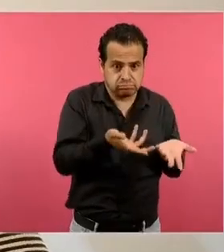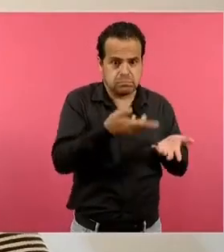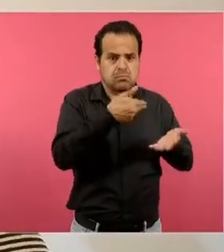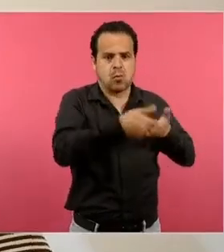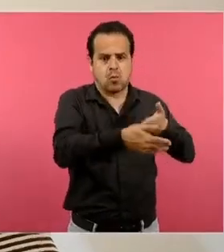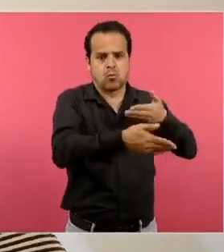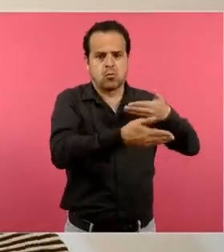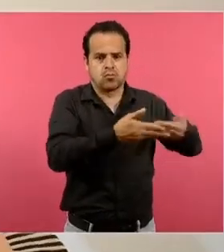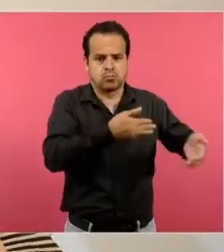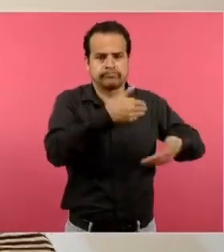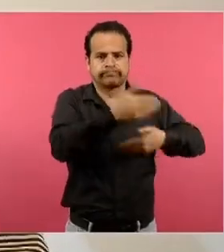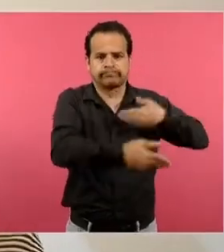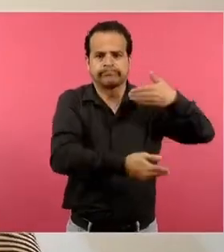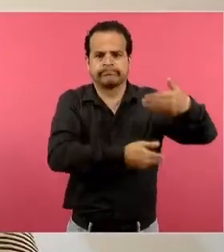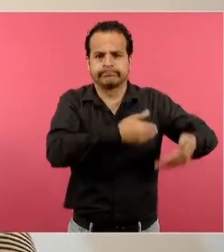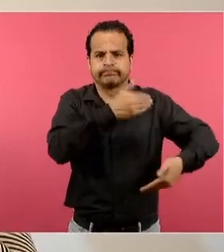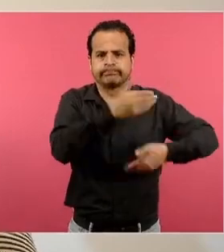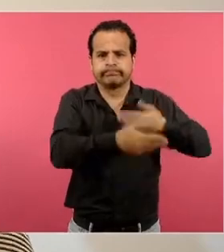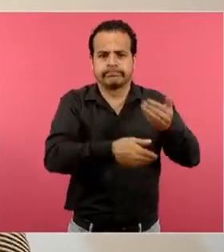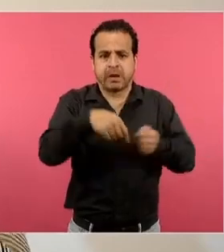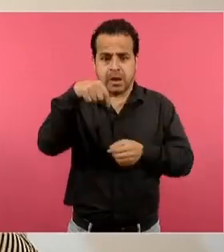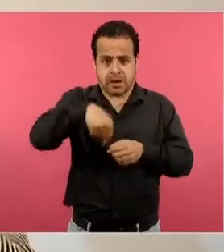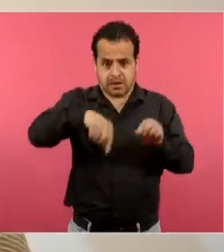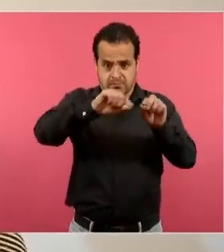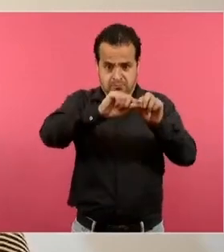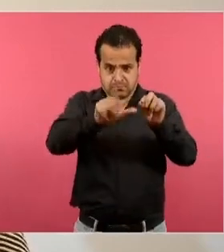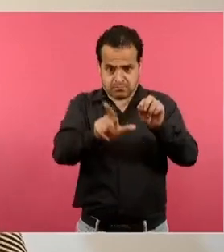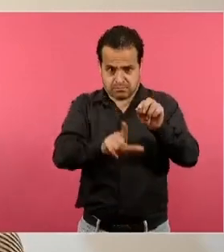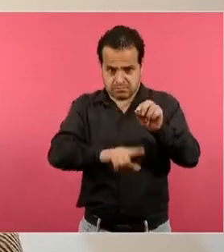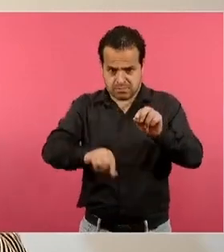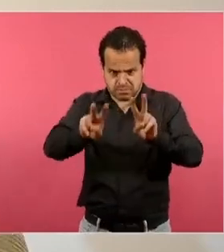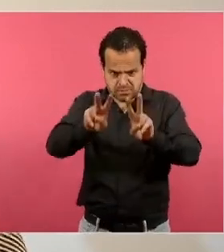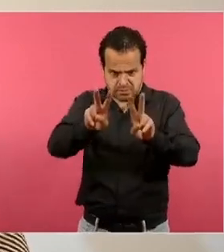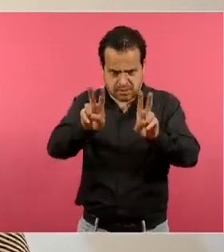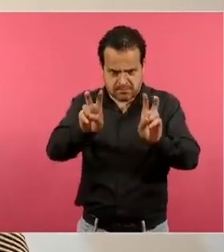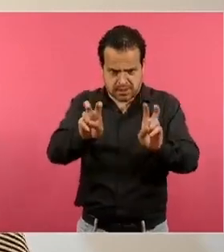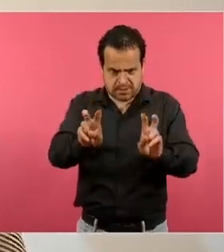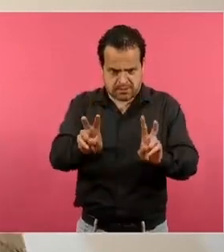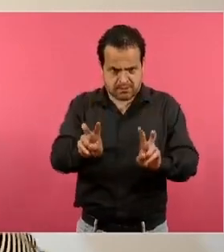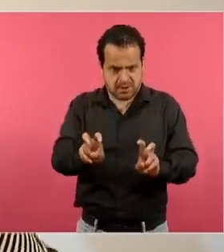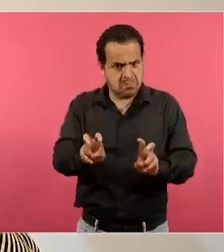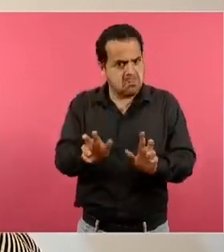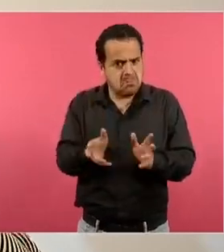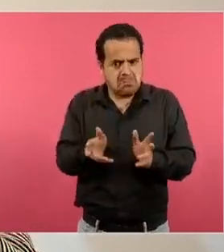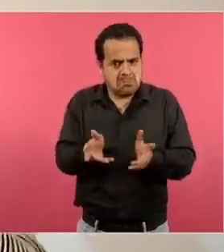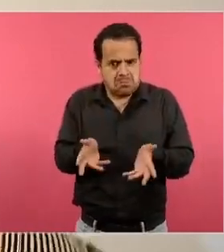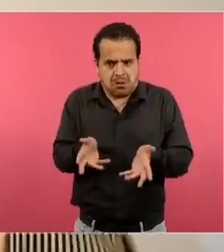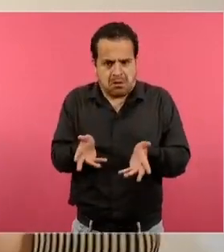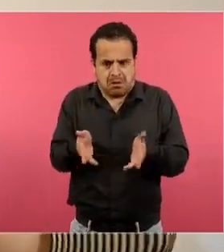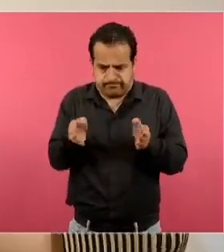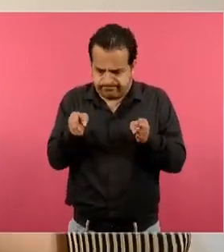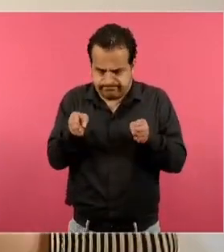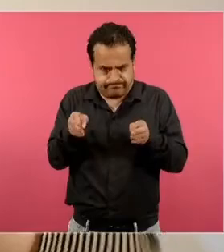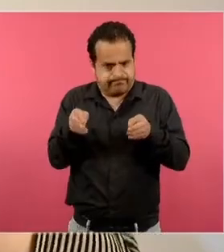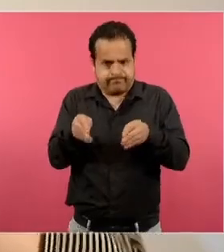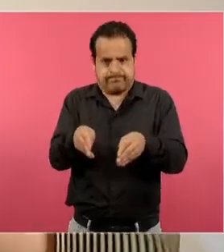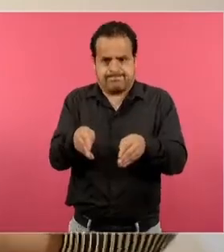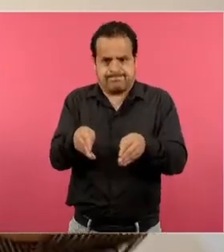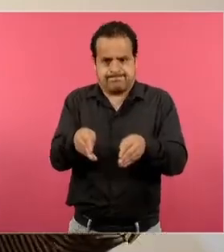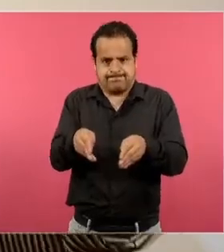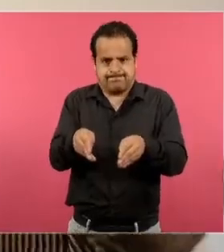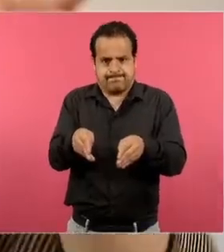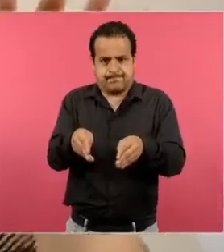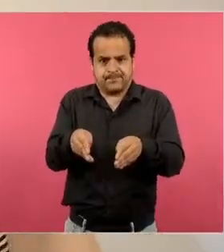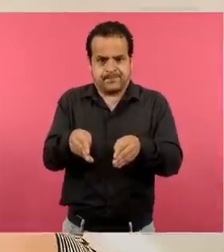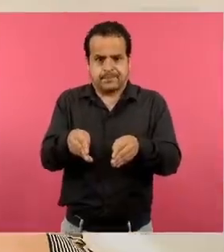¿Qué quiere decir eso? Que entonces esto que se define desde el centro, desde una visión homogénea, es decir, que es un